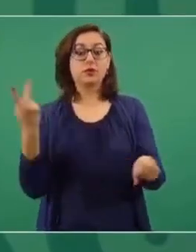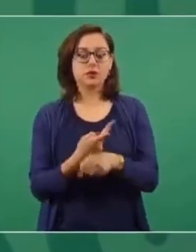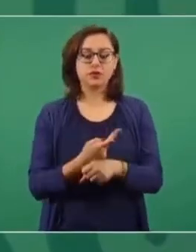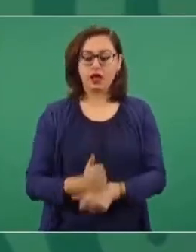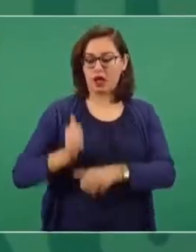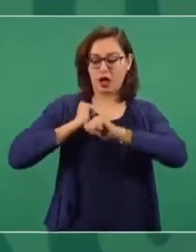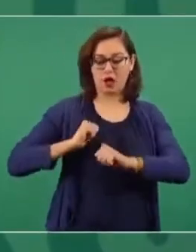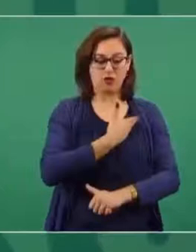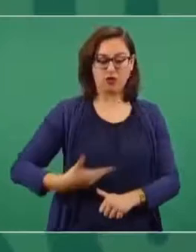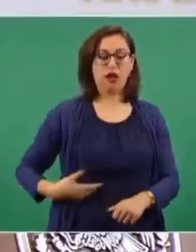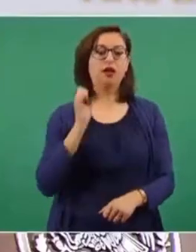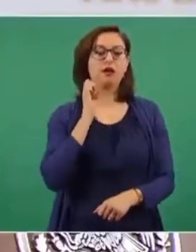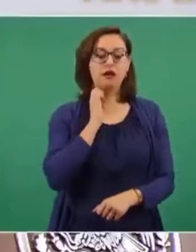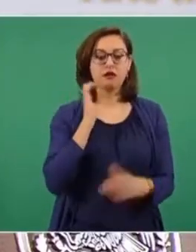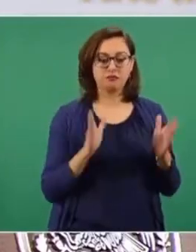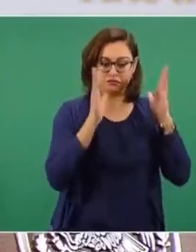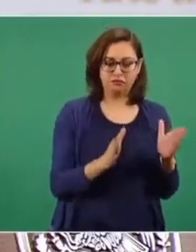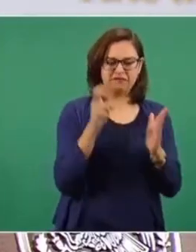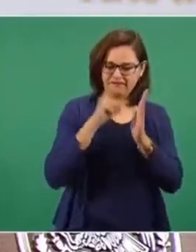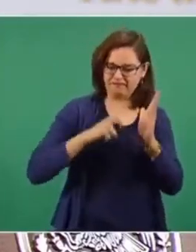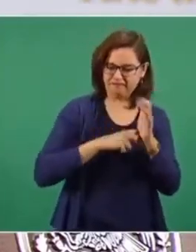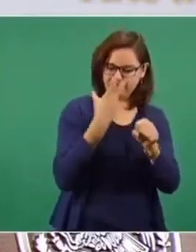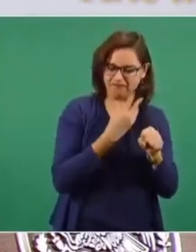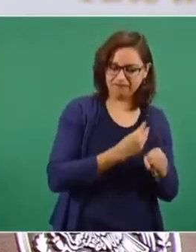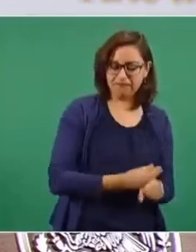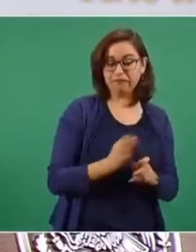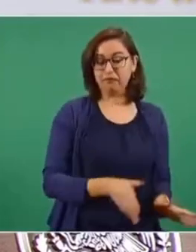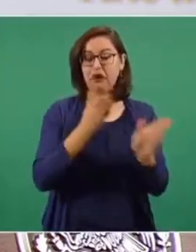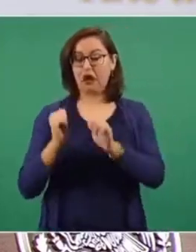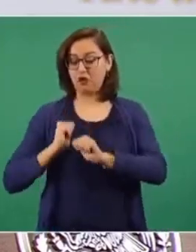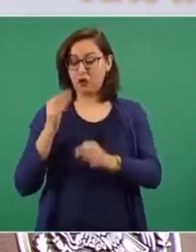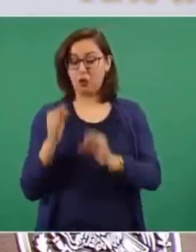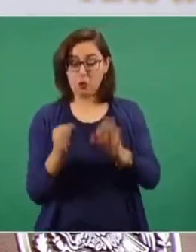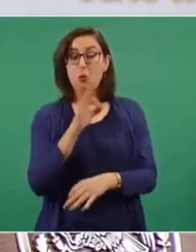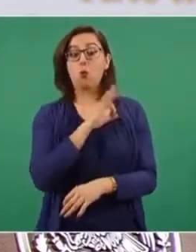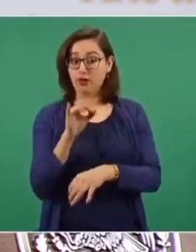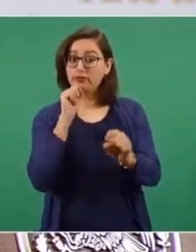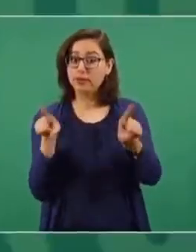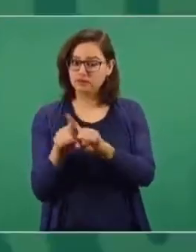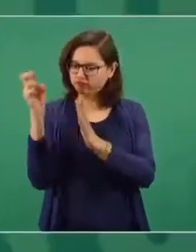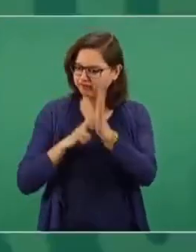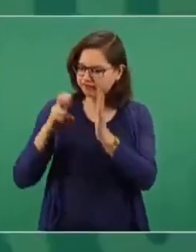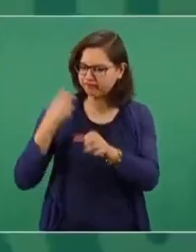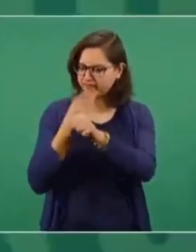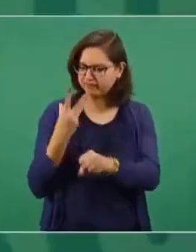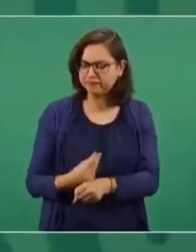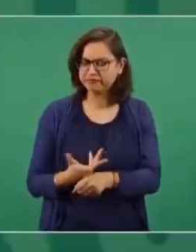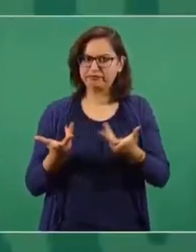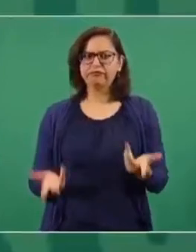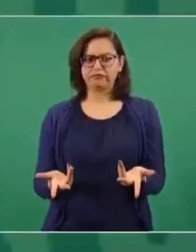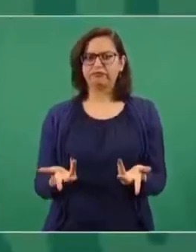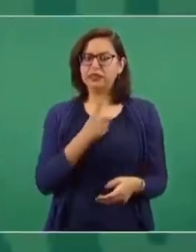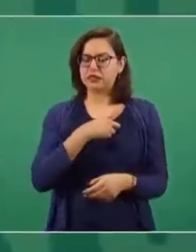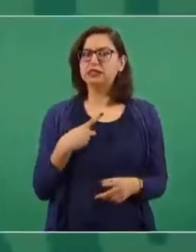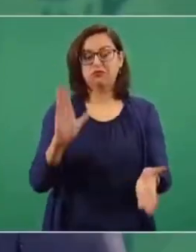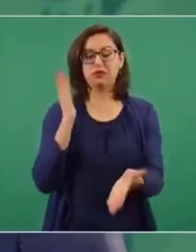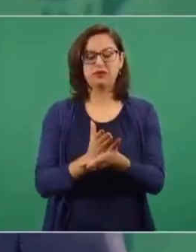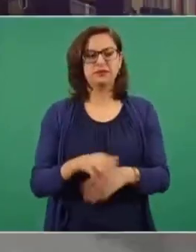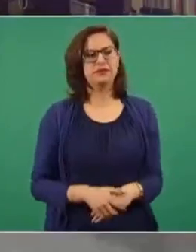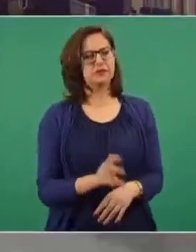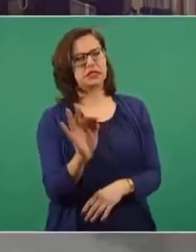una reforma de fondo. Y si en el Poder Judicial se puede llevar a cabo esa reforma, ¿por qué no hacerlo?